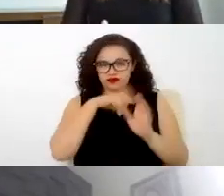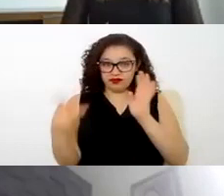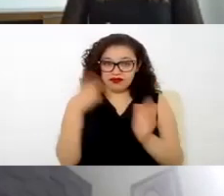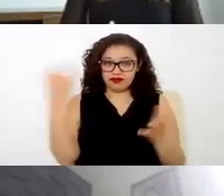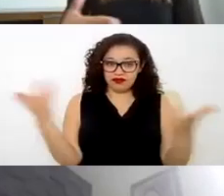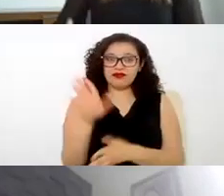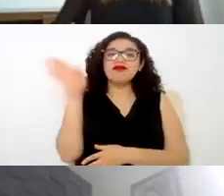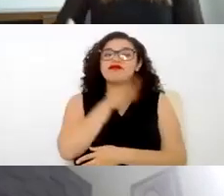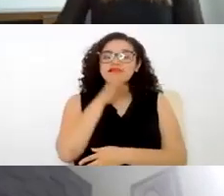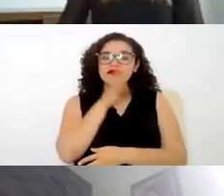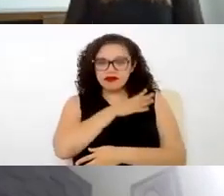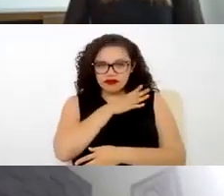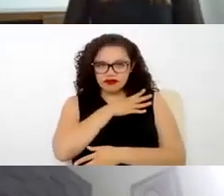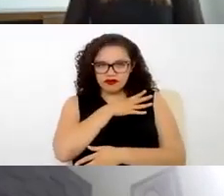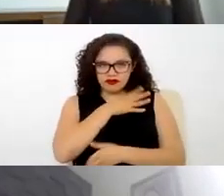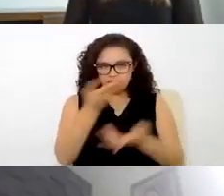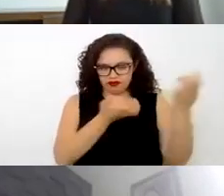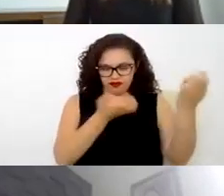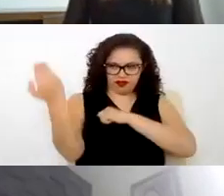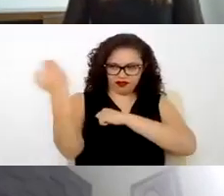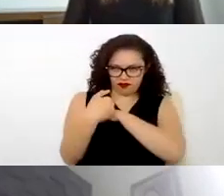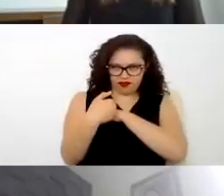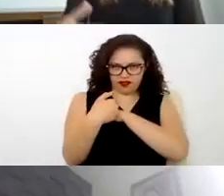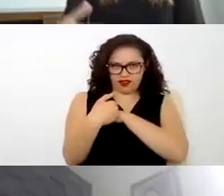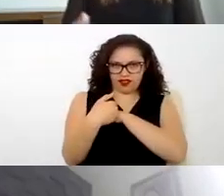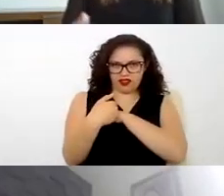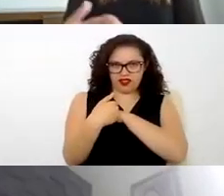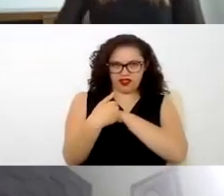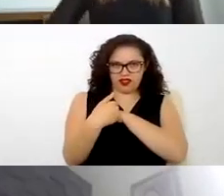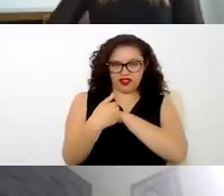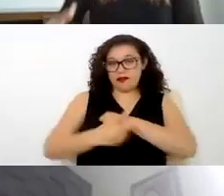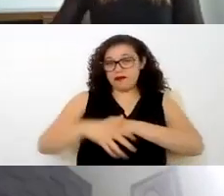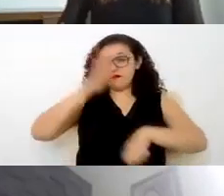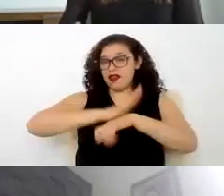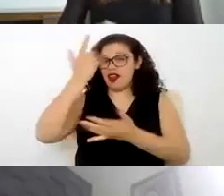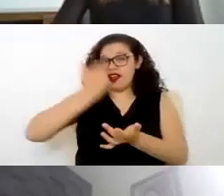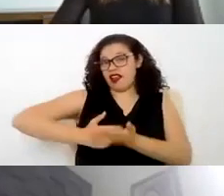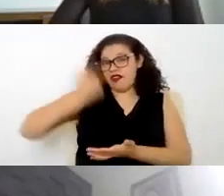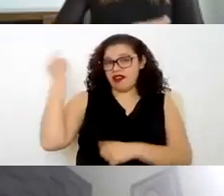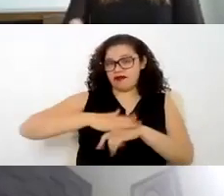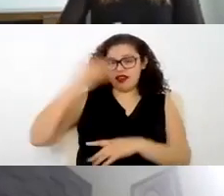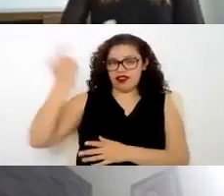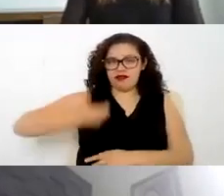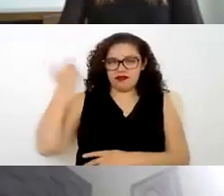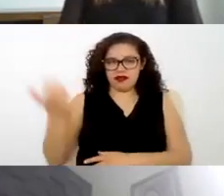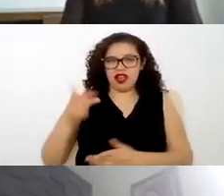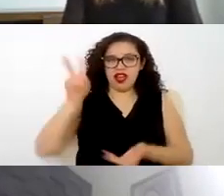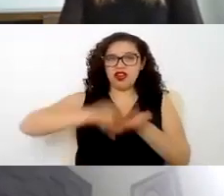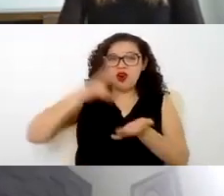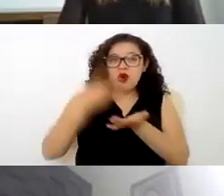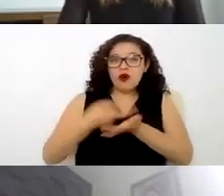el ejercicio de la multa en cuestión va a ser todavía más severa va a ser todavía más alto incluso el doble o el triple